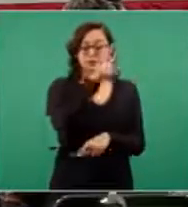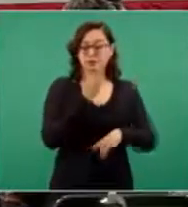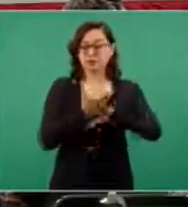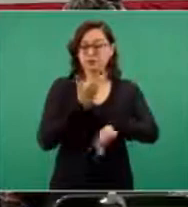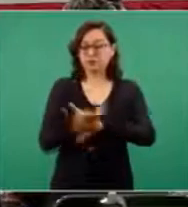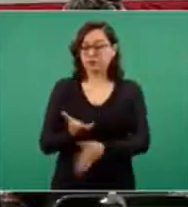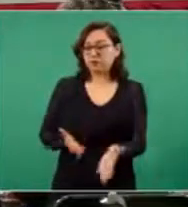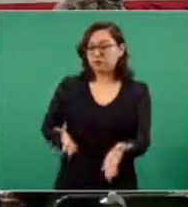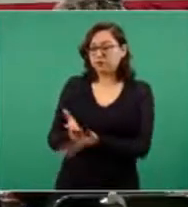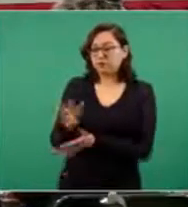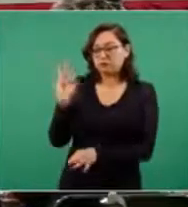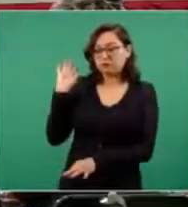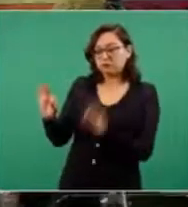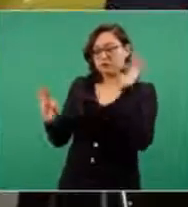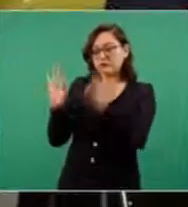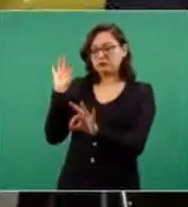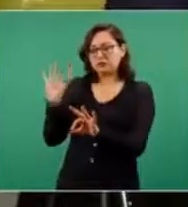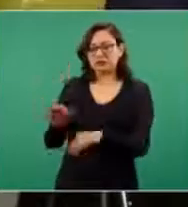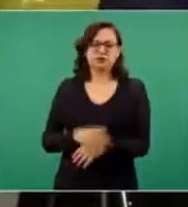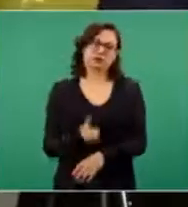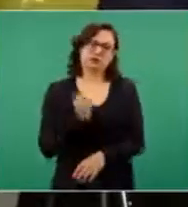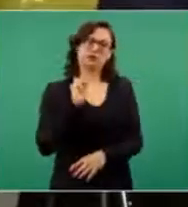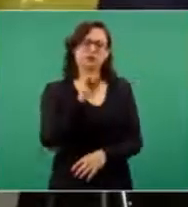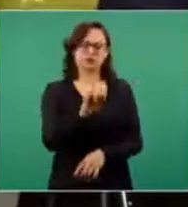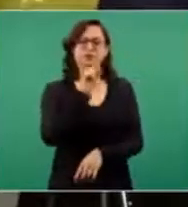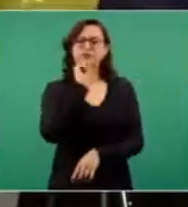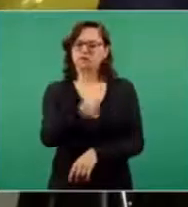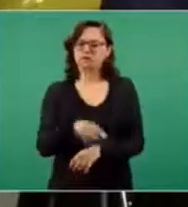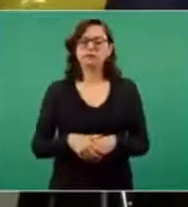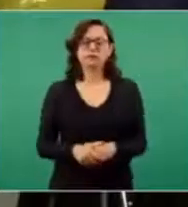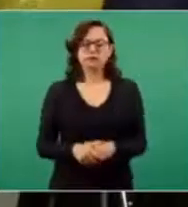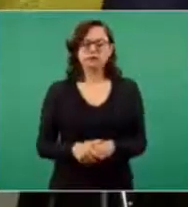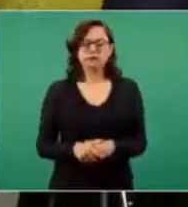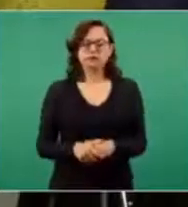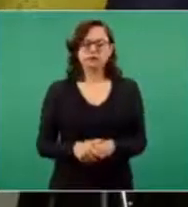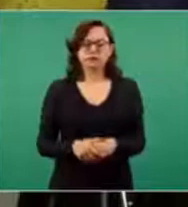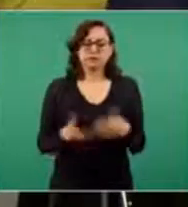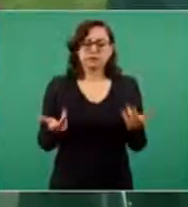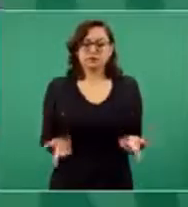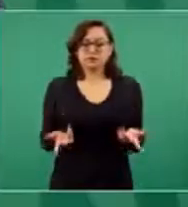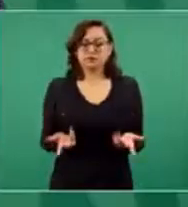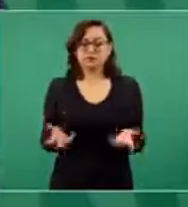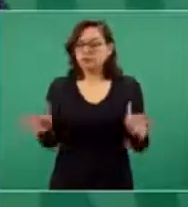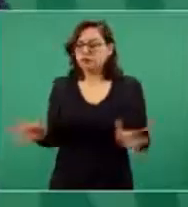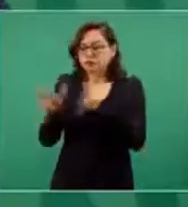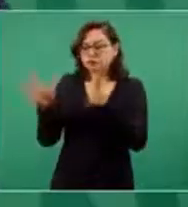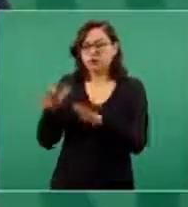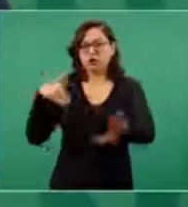es injerencia, es intervencionismo y es promover el golpismo.